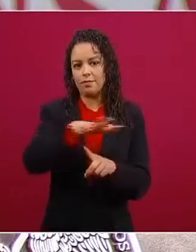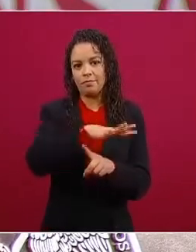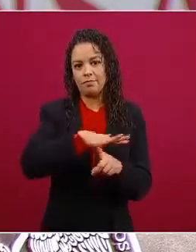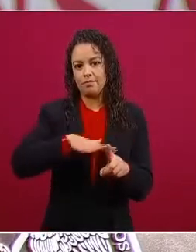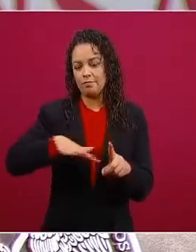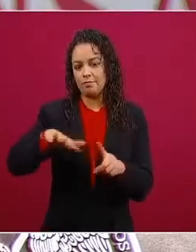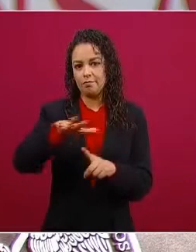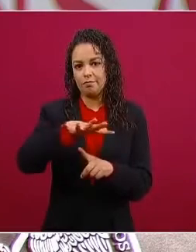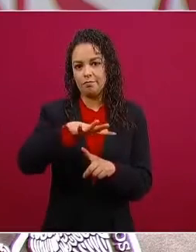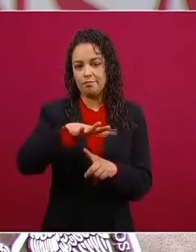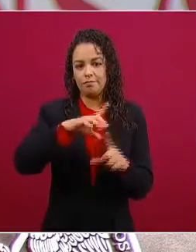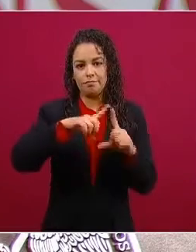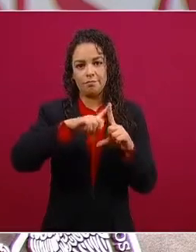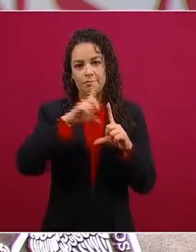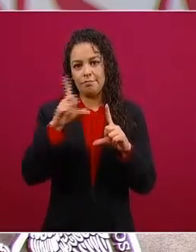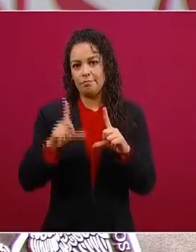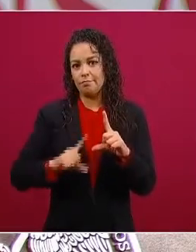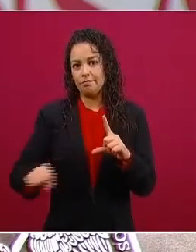mexicanos